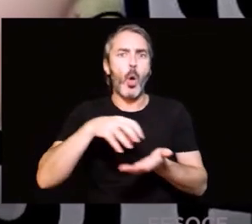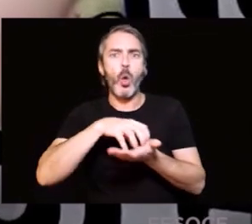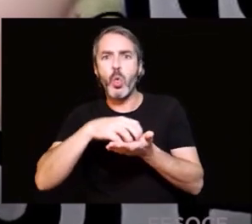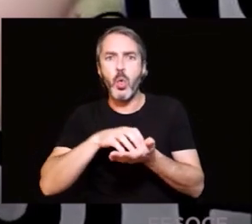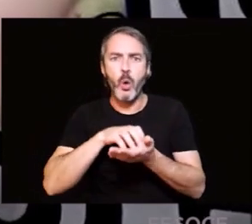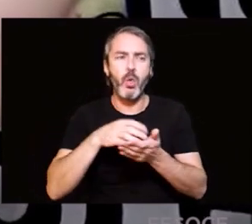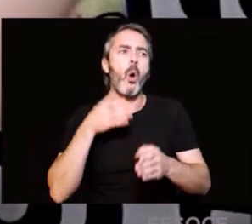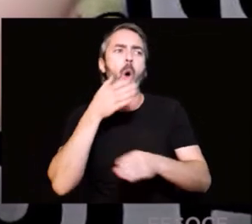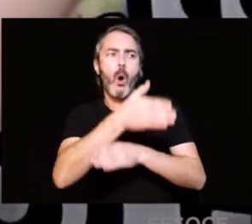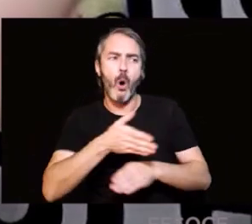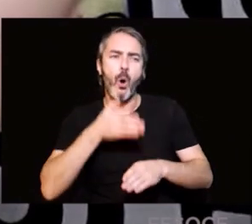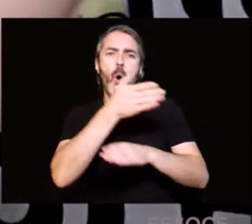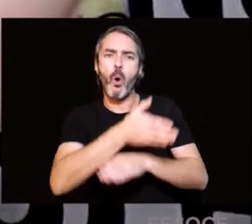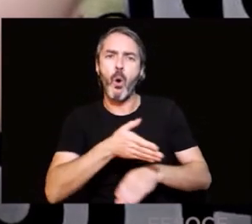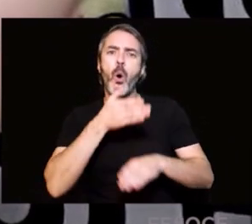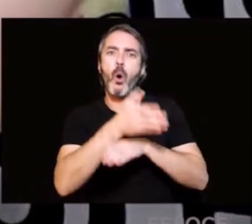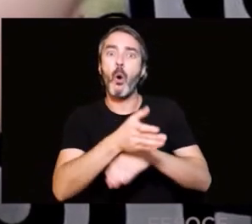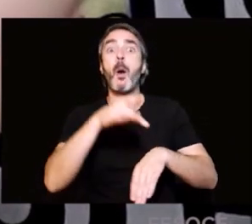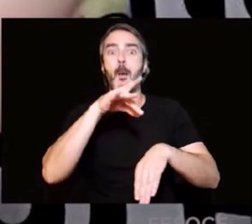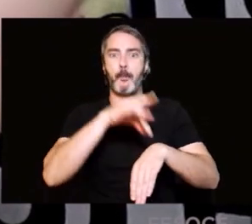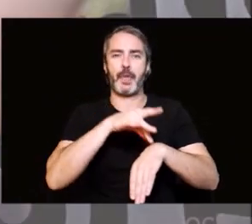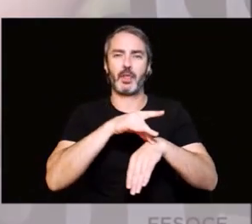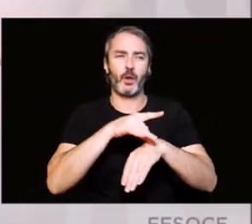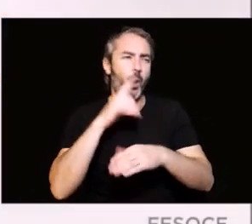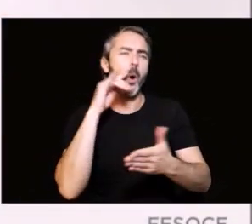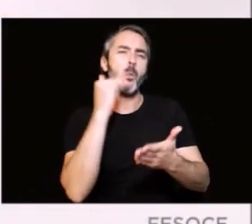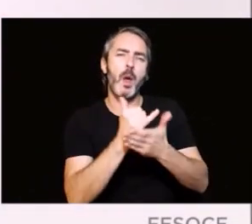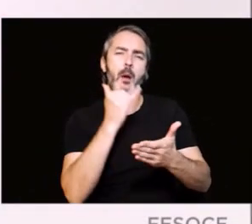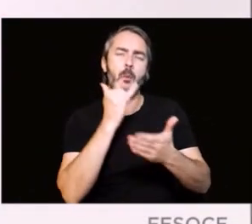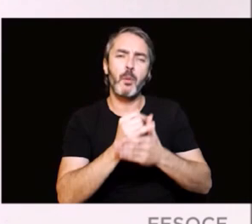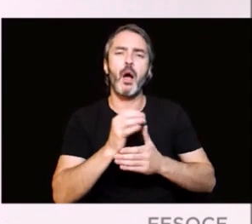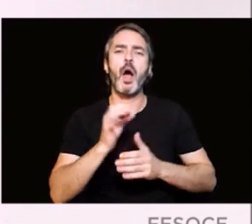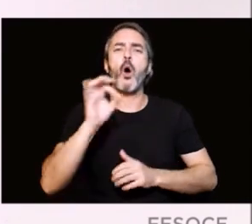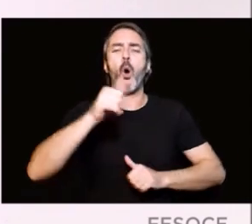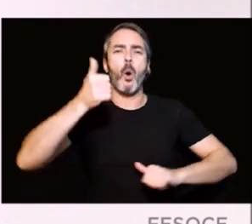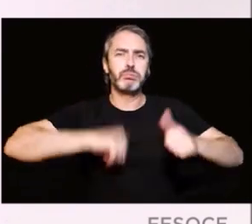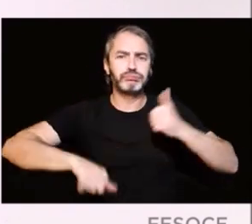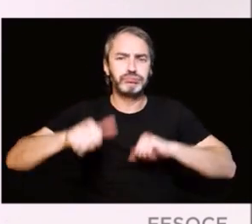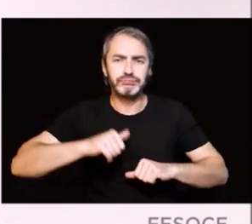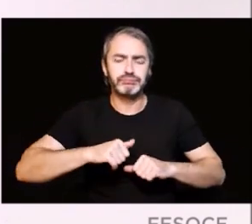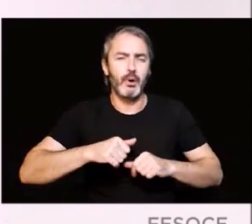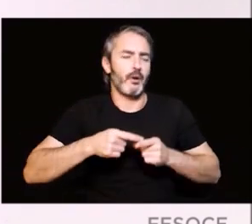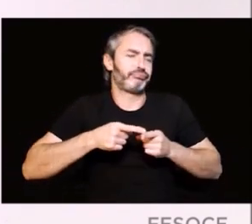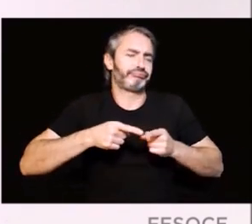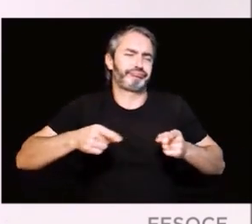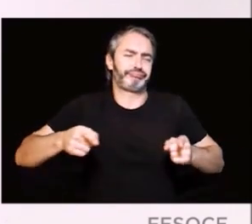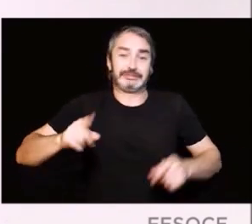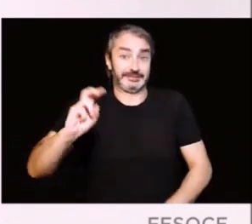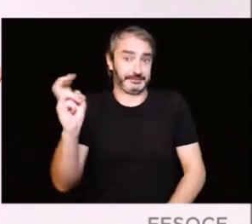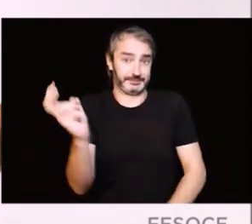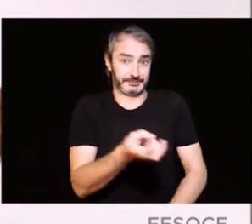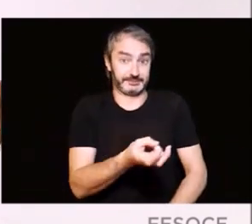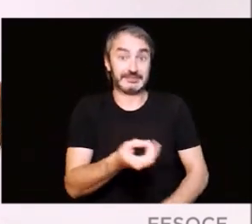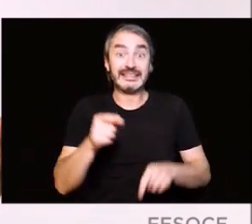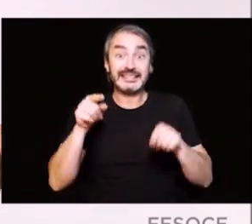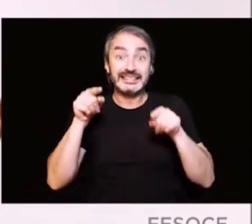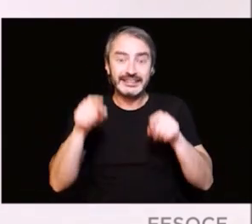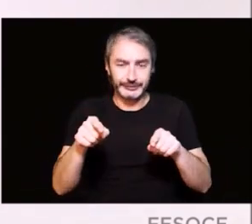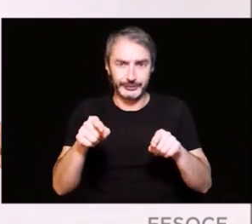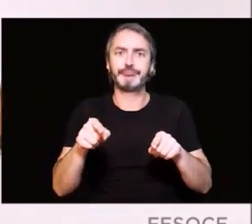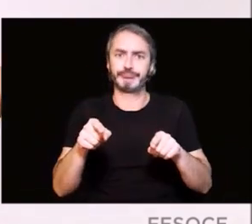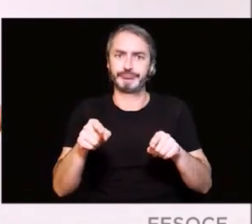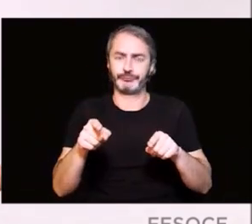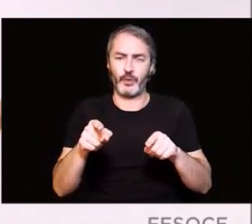necesitar innumerables visitas médicas para hacer pruebas, para hacer intervenciones quirúrgicas y un larguísimo, etc. Todo esto, como